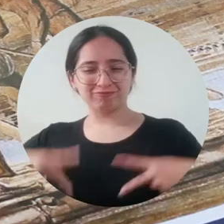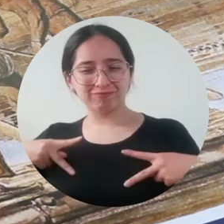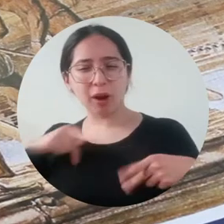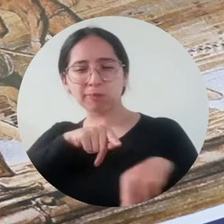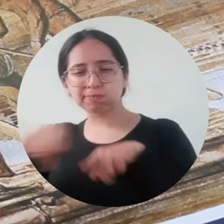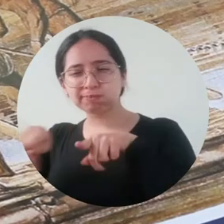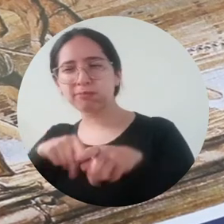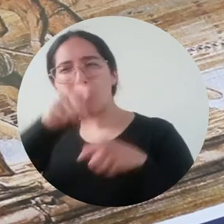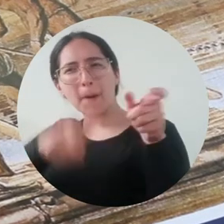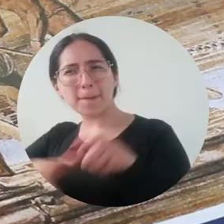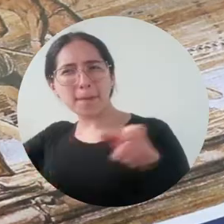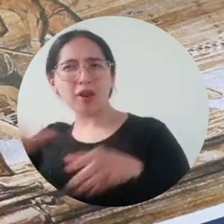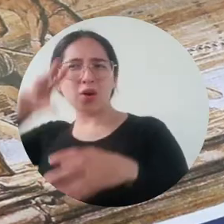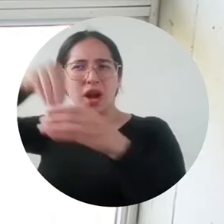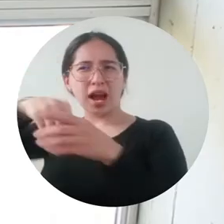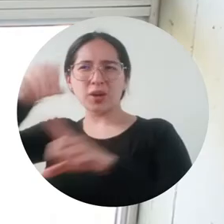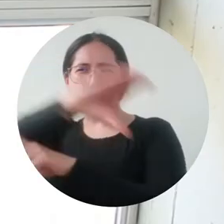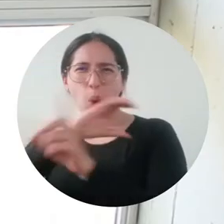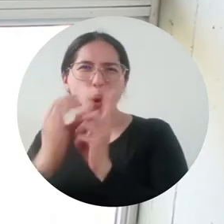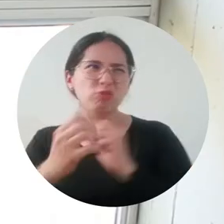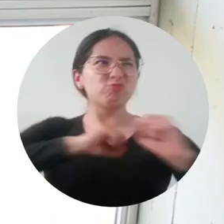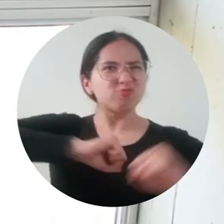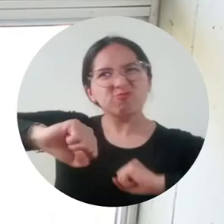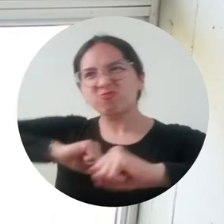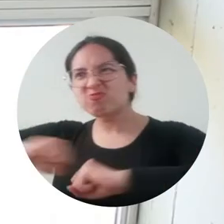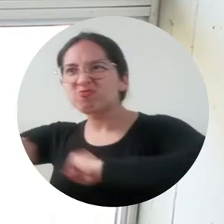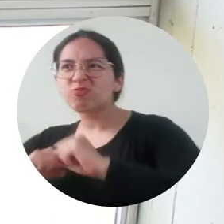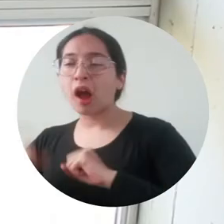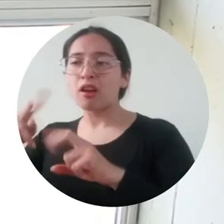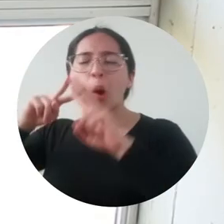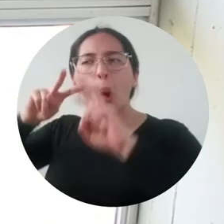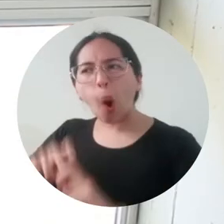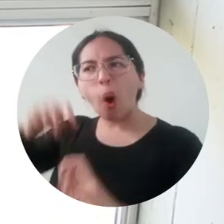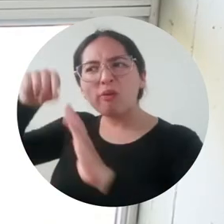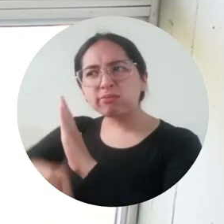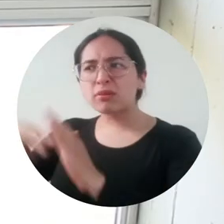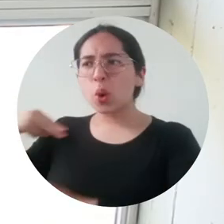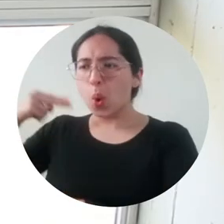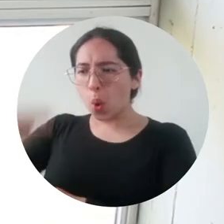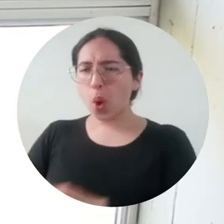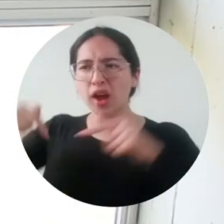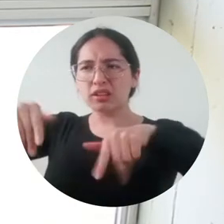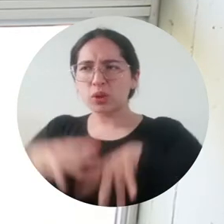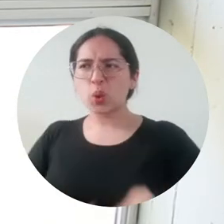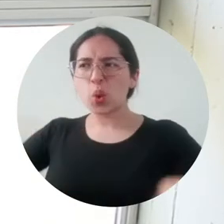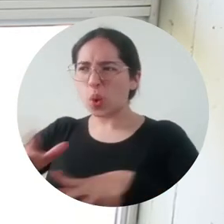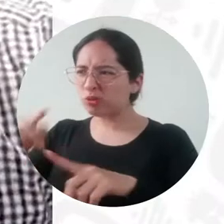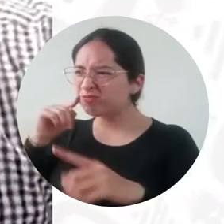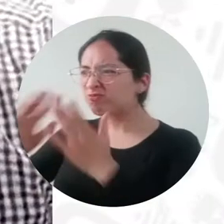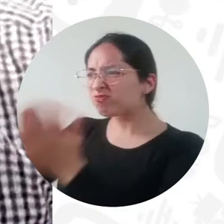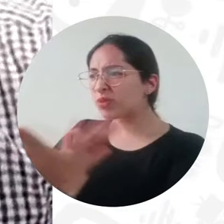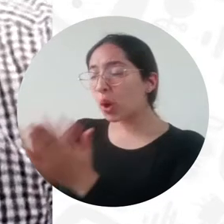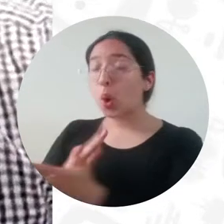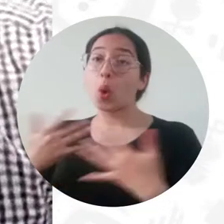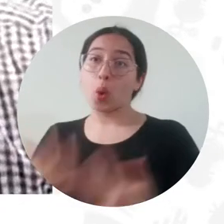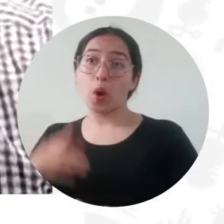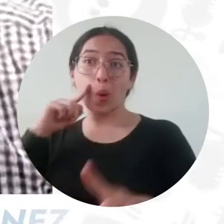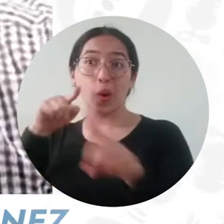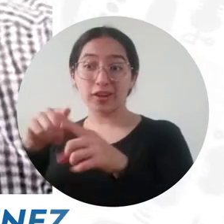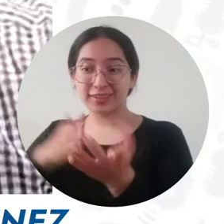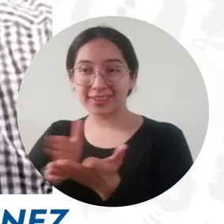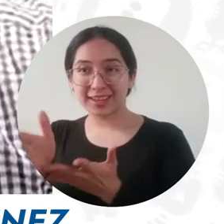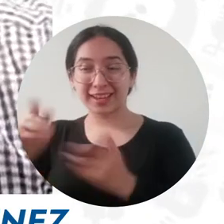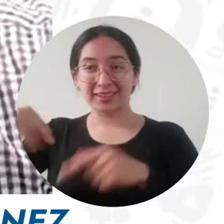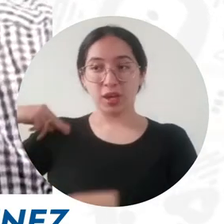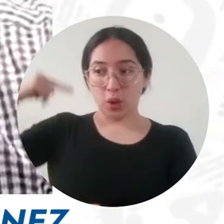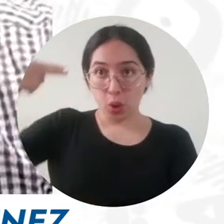lo largo de la vida que han hecho muchos gestores culturales y muchos investigadores e historiadores locales. La idea es fortalecer al